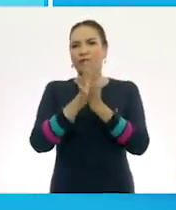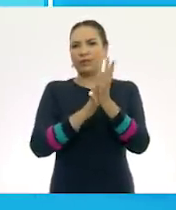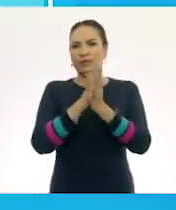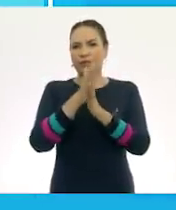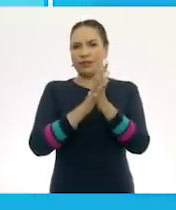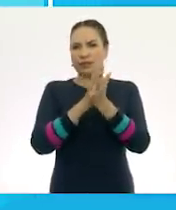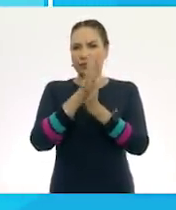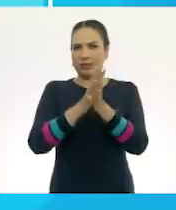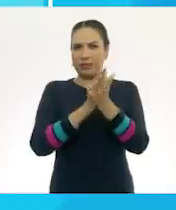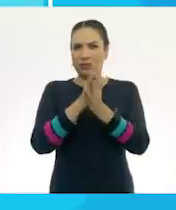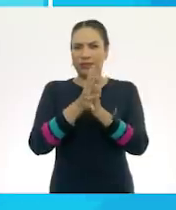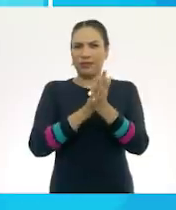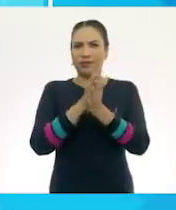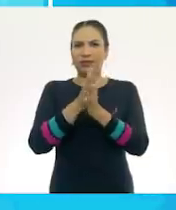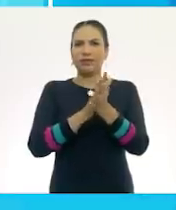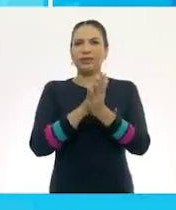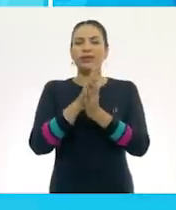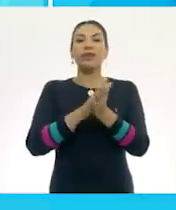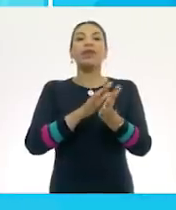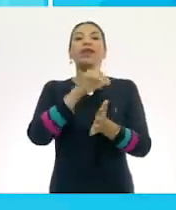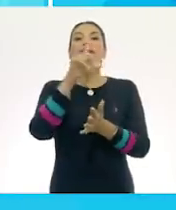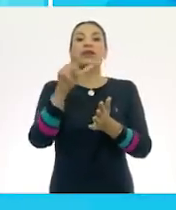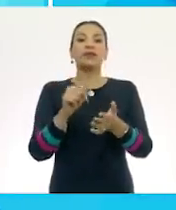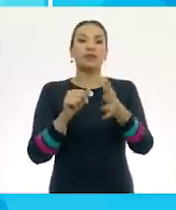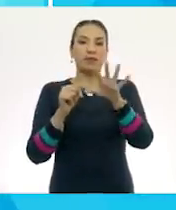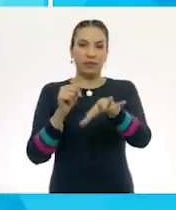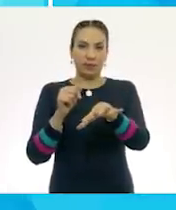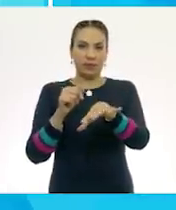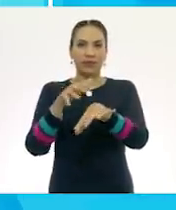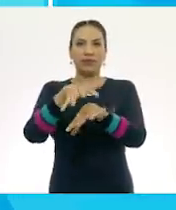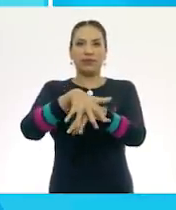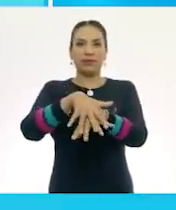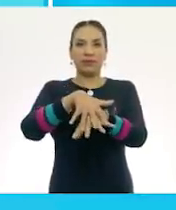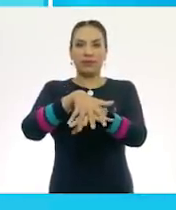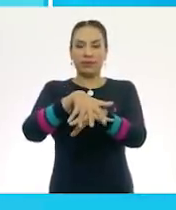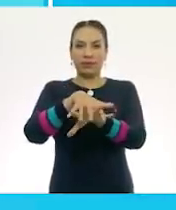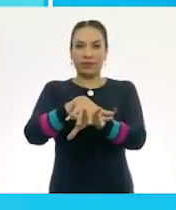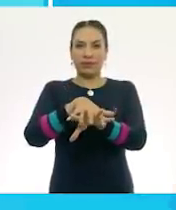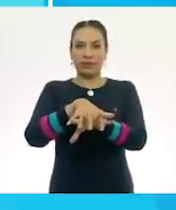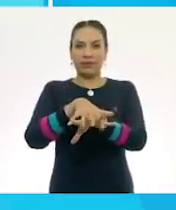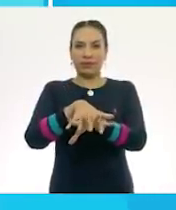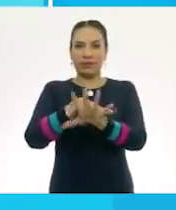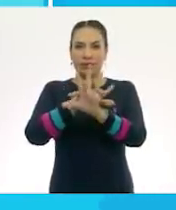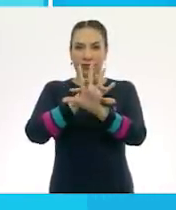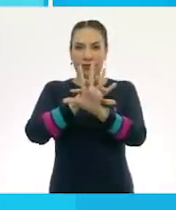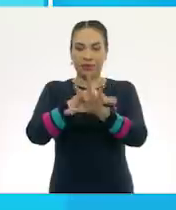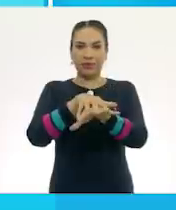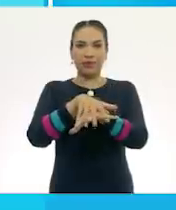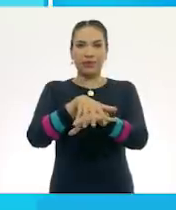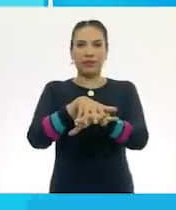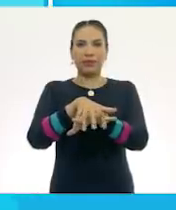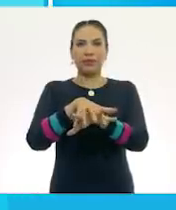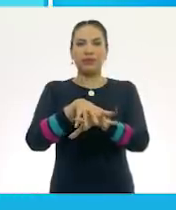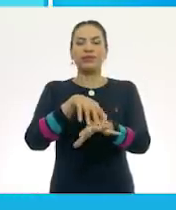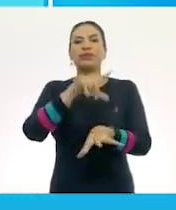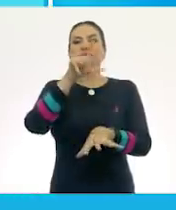una con la otra. Ahora, frota la palma de una de tus manos contra el dorso de la otra entrelazando los dedos. Repite lo mismo